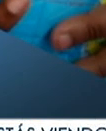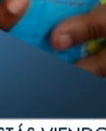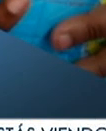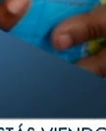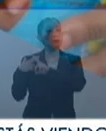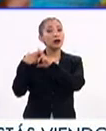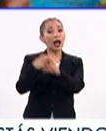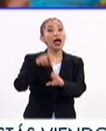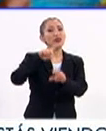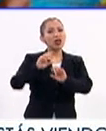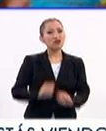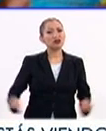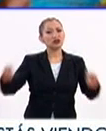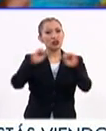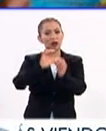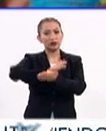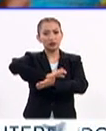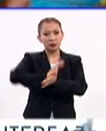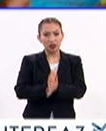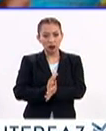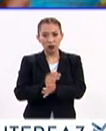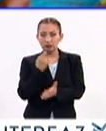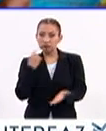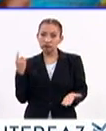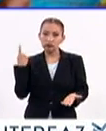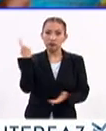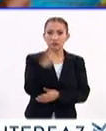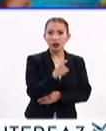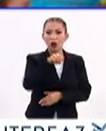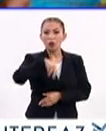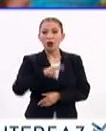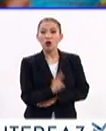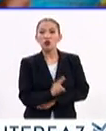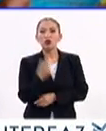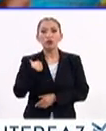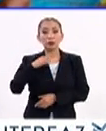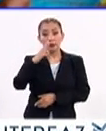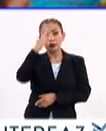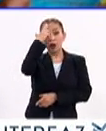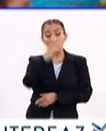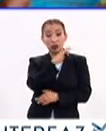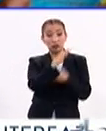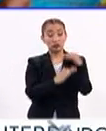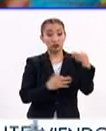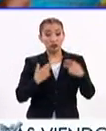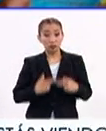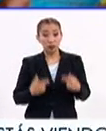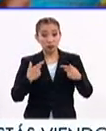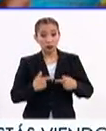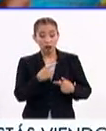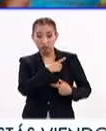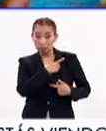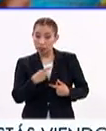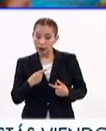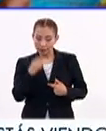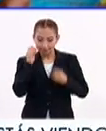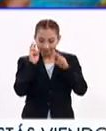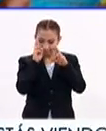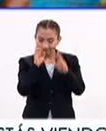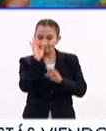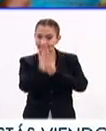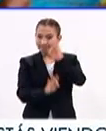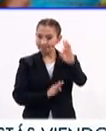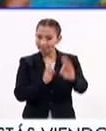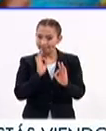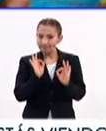Hoy se conmemora el Día de la Cero Discriminación, establecido por la ONU para recordar que todas las personas deben